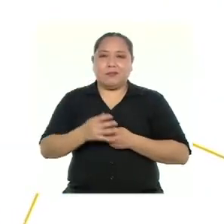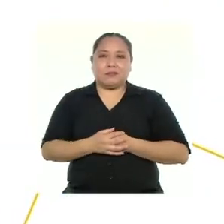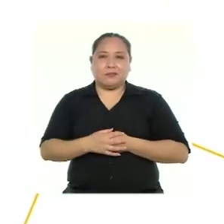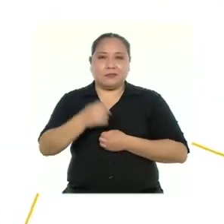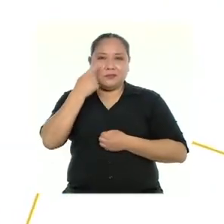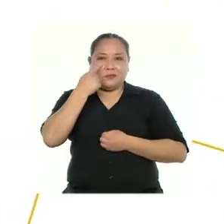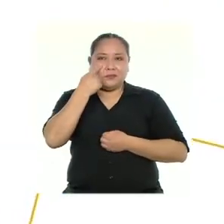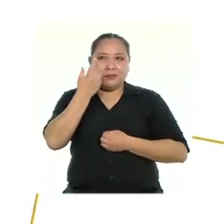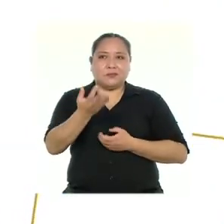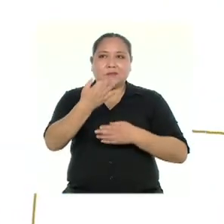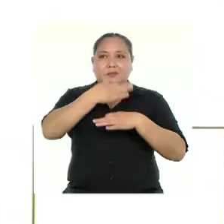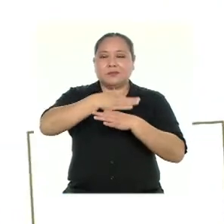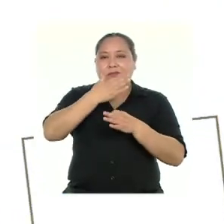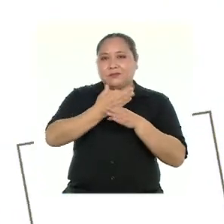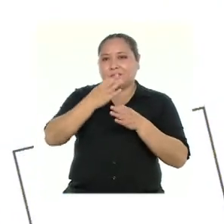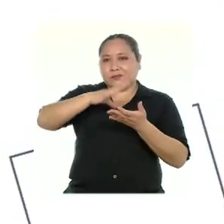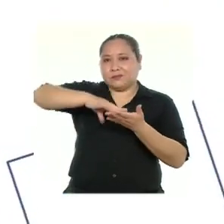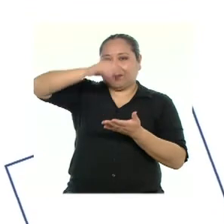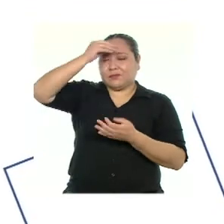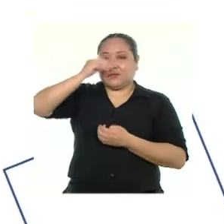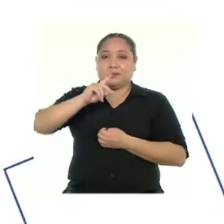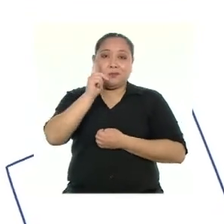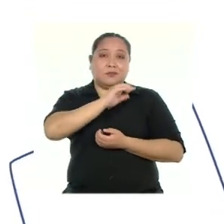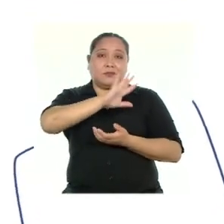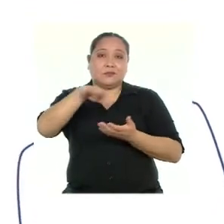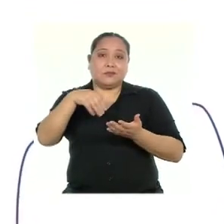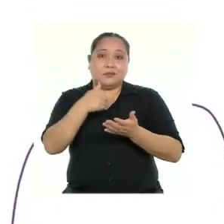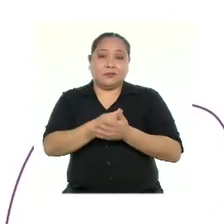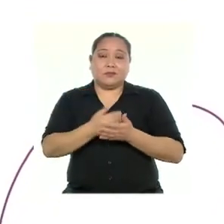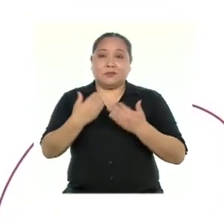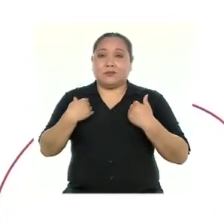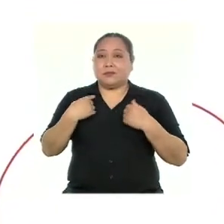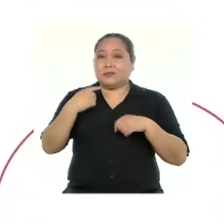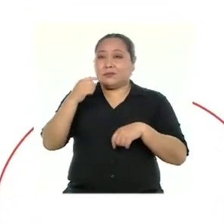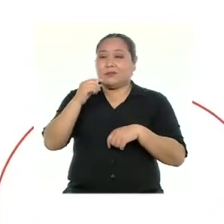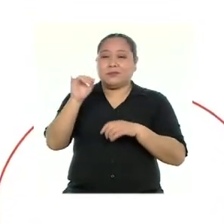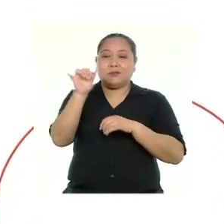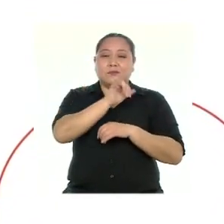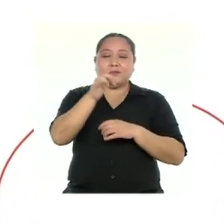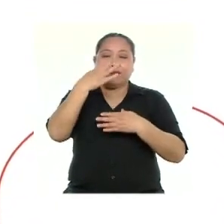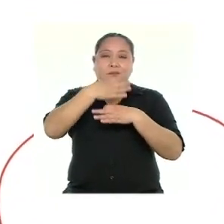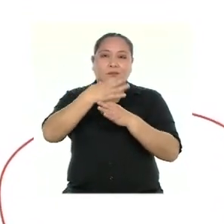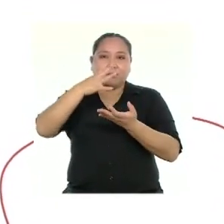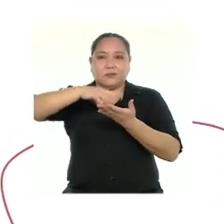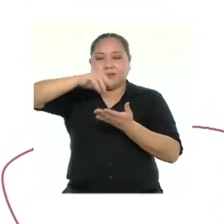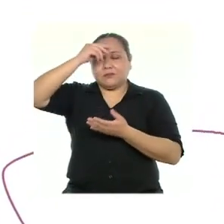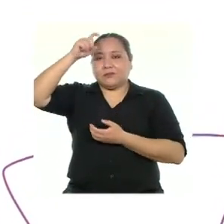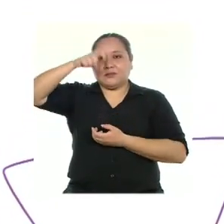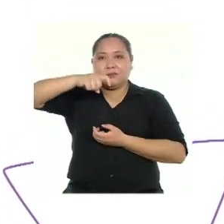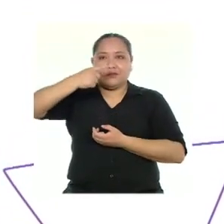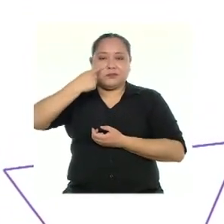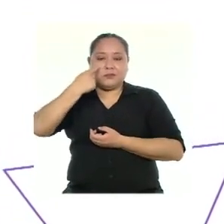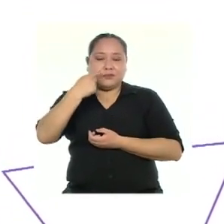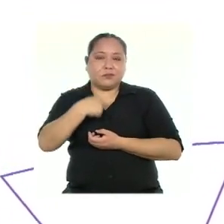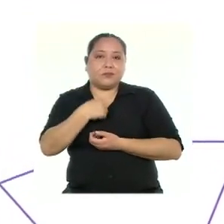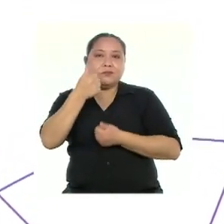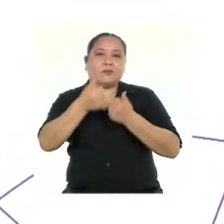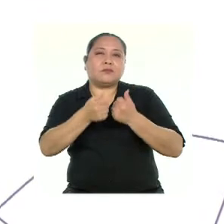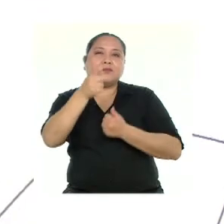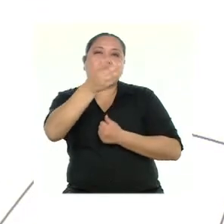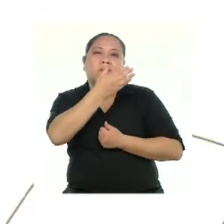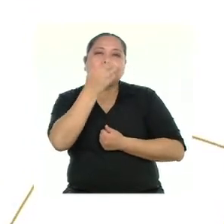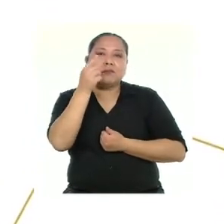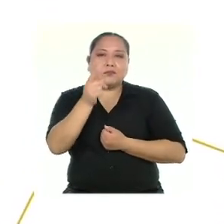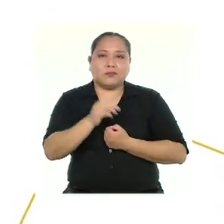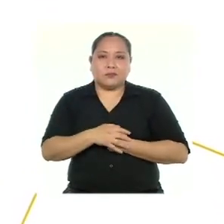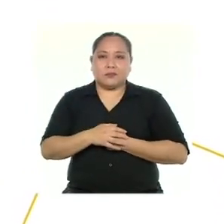Conoce tus estilos de aprendizaje. No todas y todos tenemos el mismo estilo de aprender. Por eso debemos conocer el que te funciona mejor